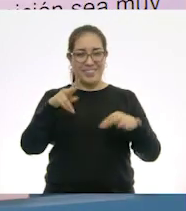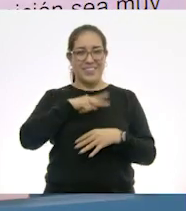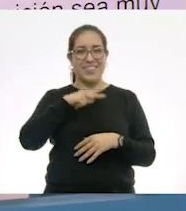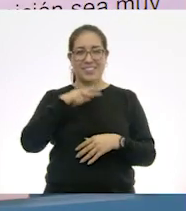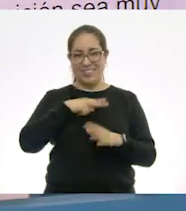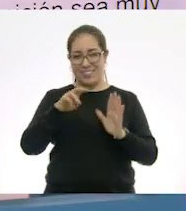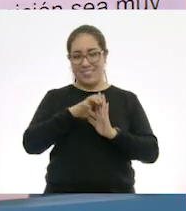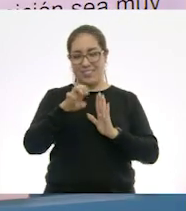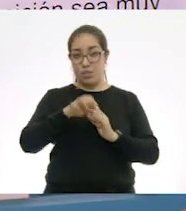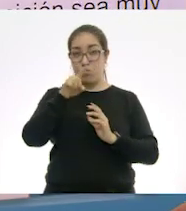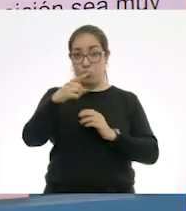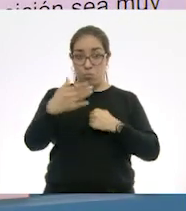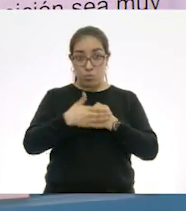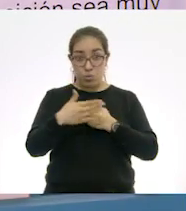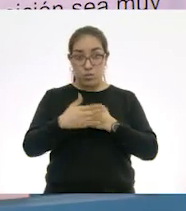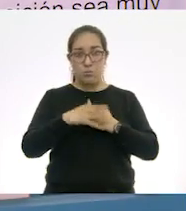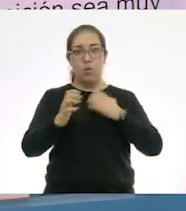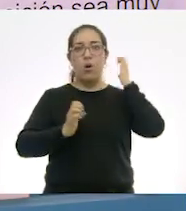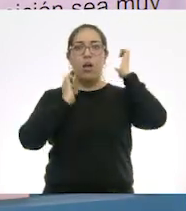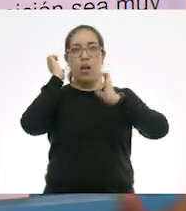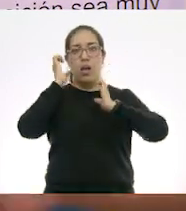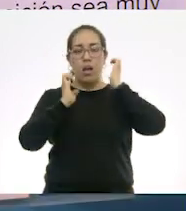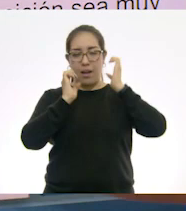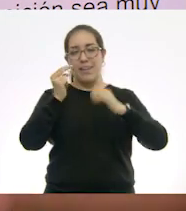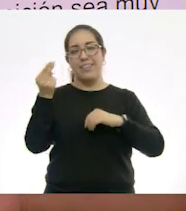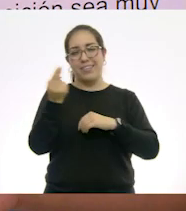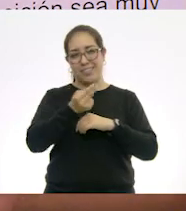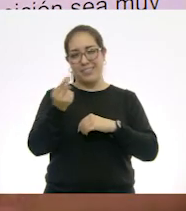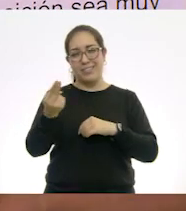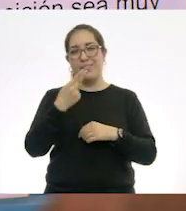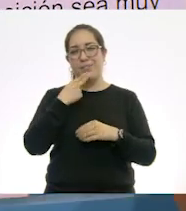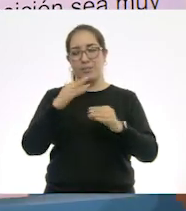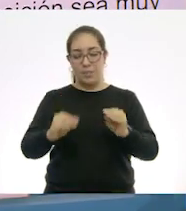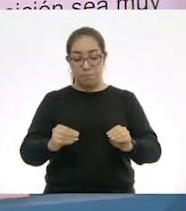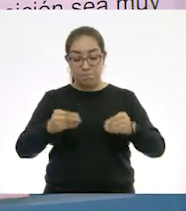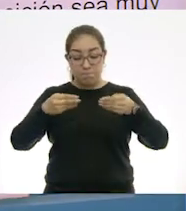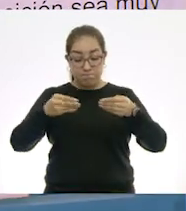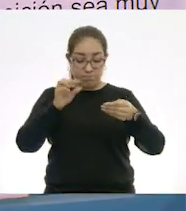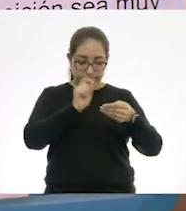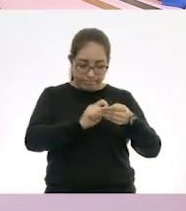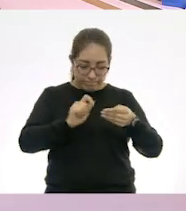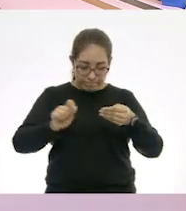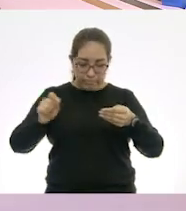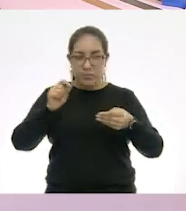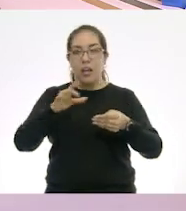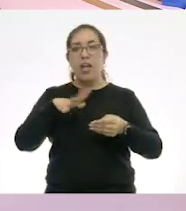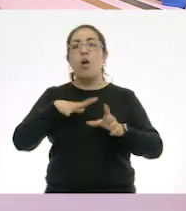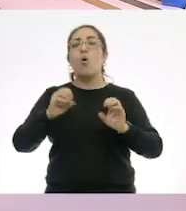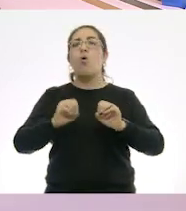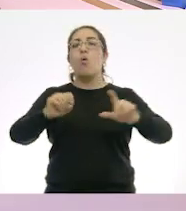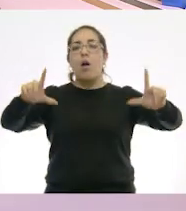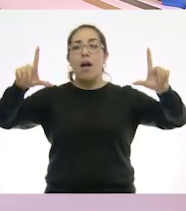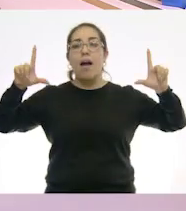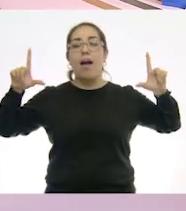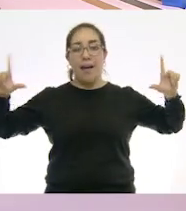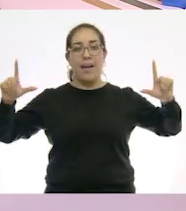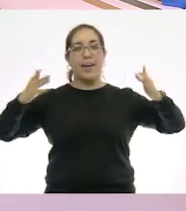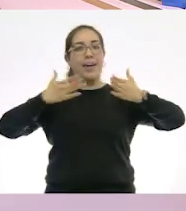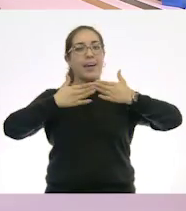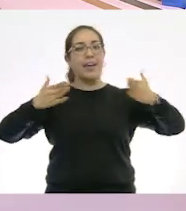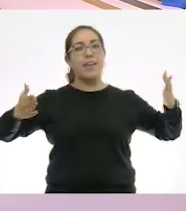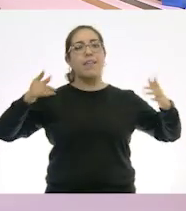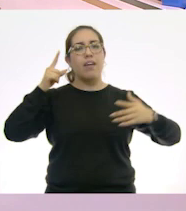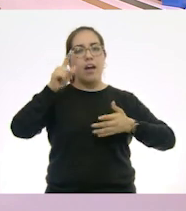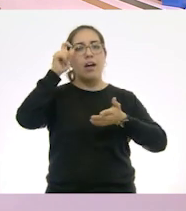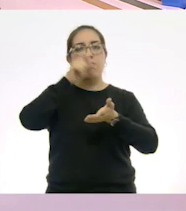exponer, vas a necesitar exactamente una cartulina donde vas a dibujar en grande y escribir también en